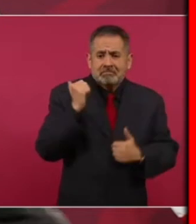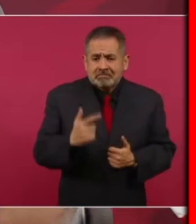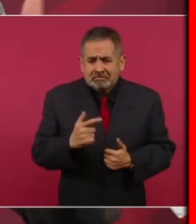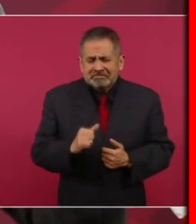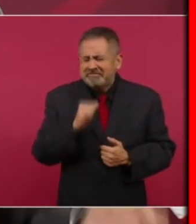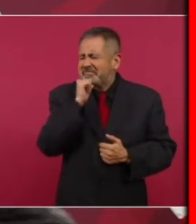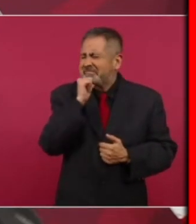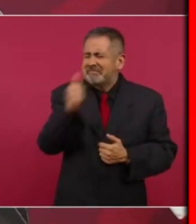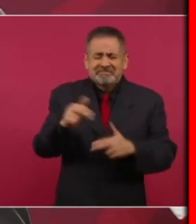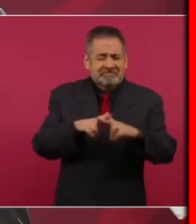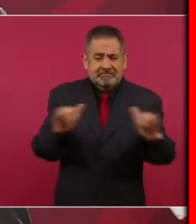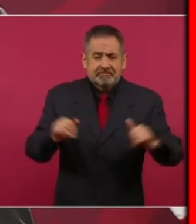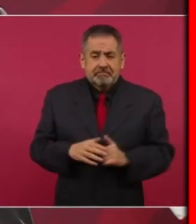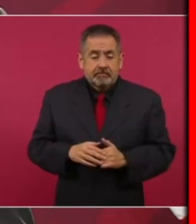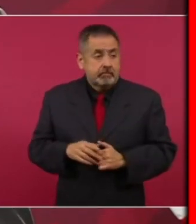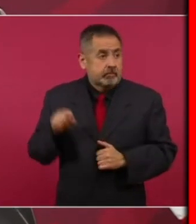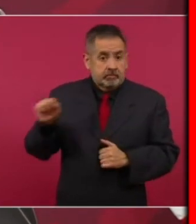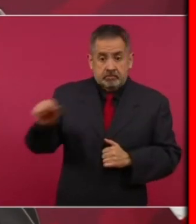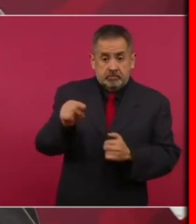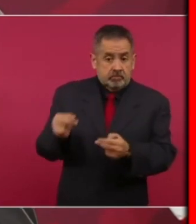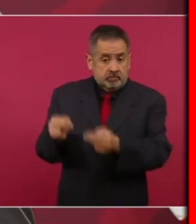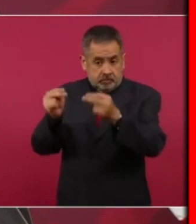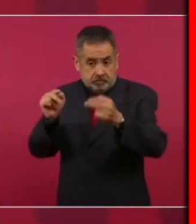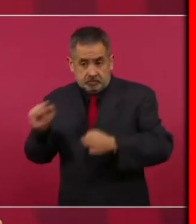Los negocios Estaban abiertos